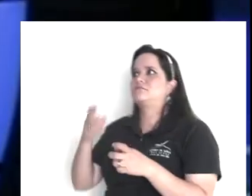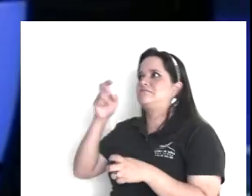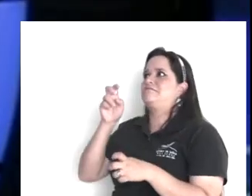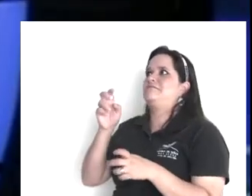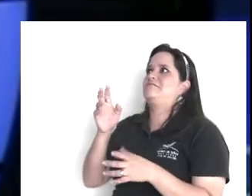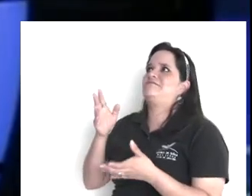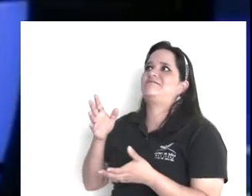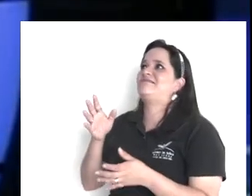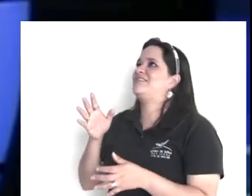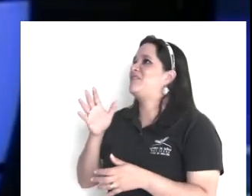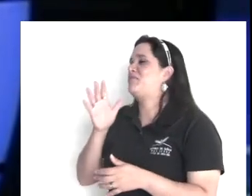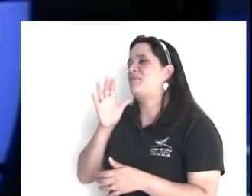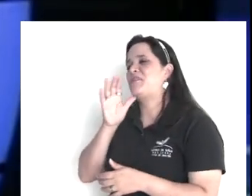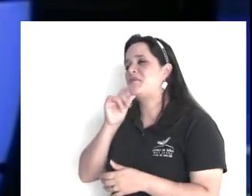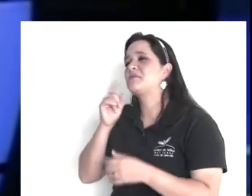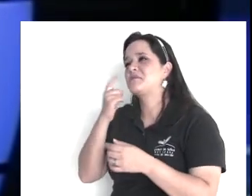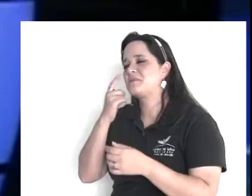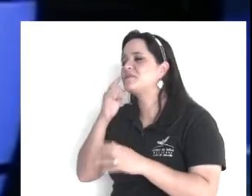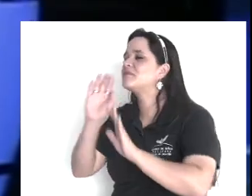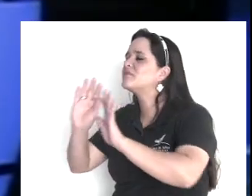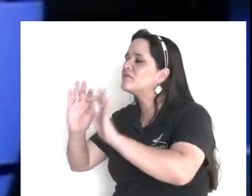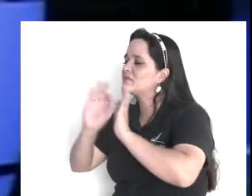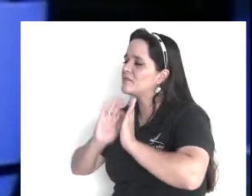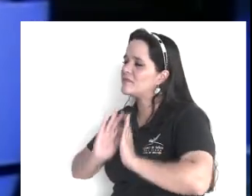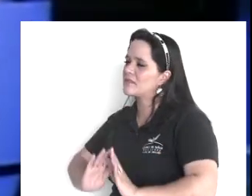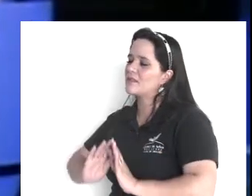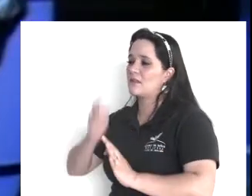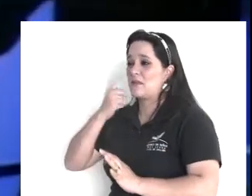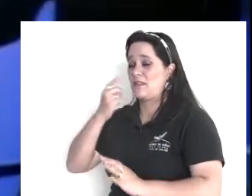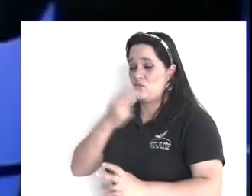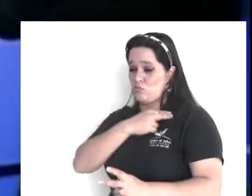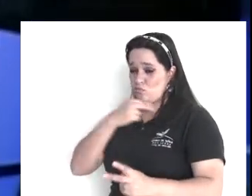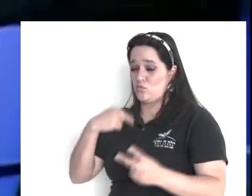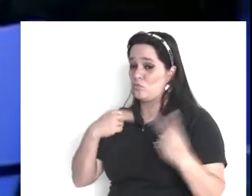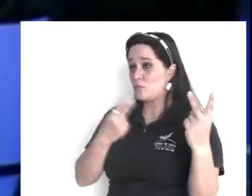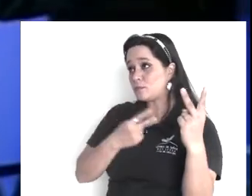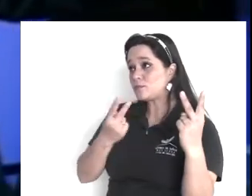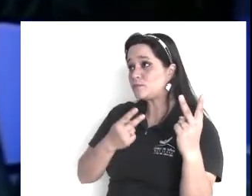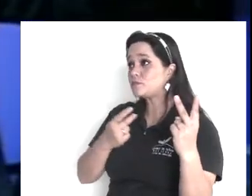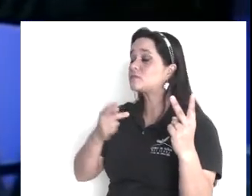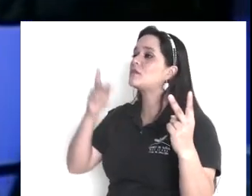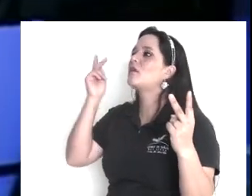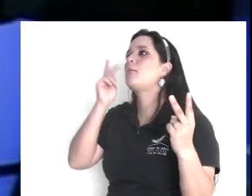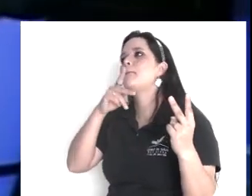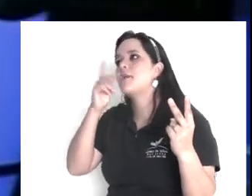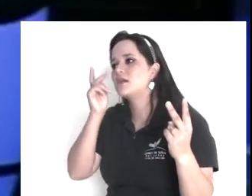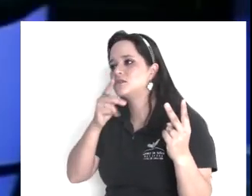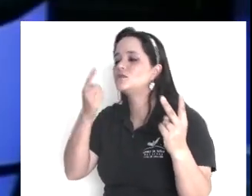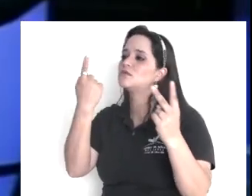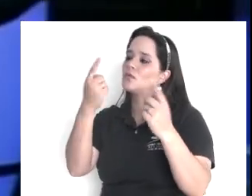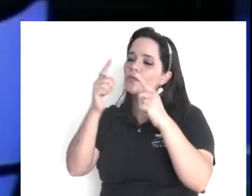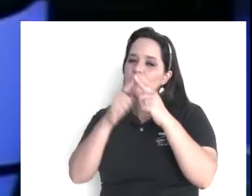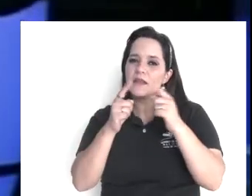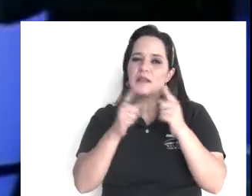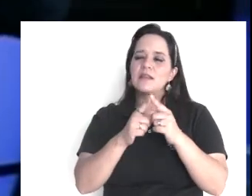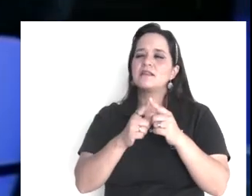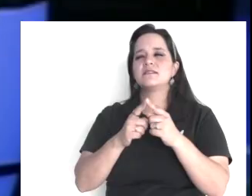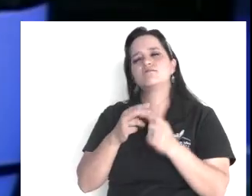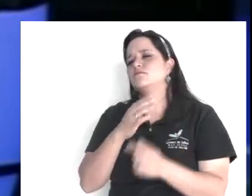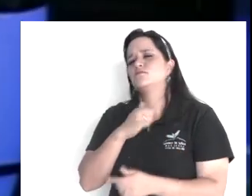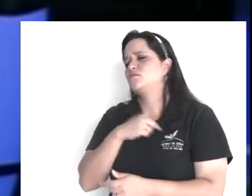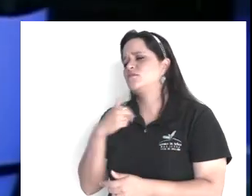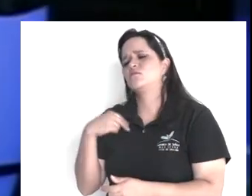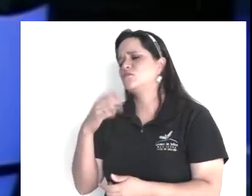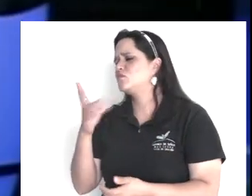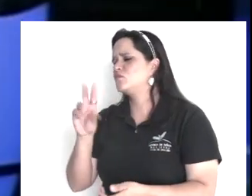pastores, de una iglesia, nosotros, imagínese, no, o sea, nosotros más bien, yo vi al hermano, y le dije, yo te